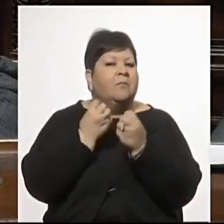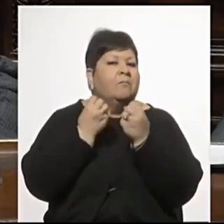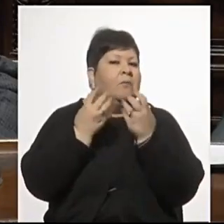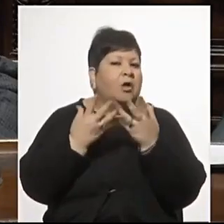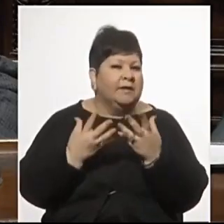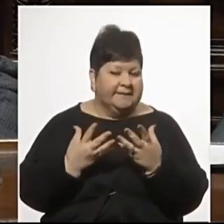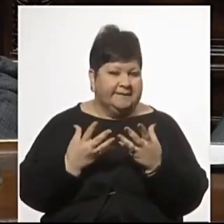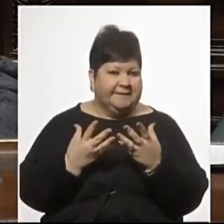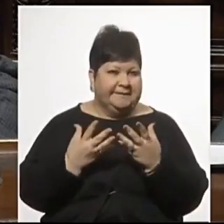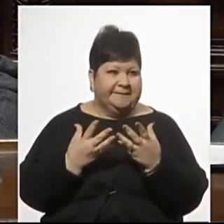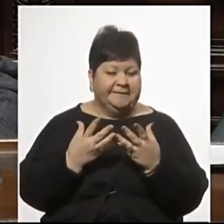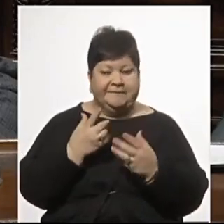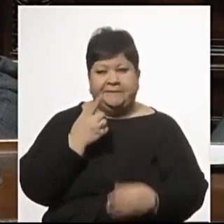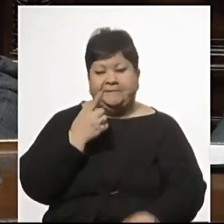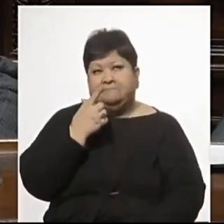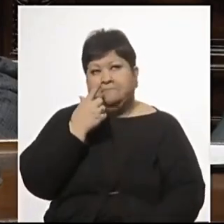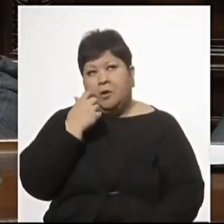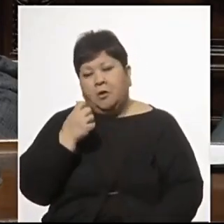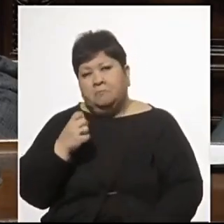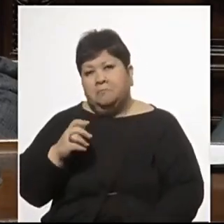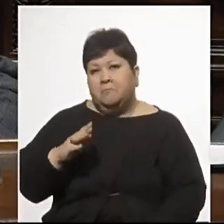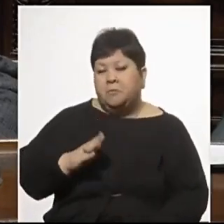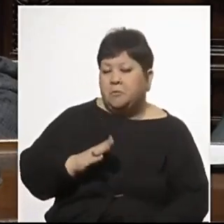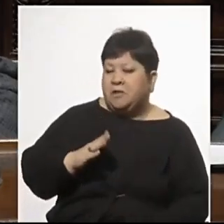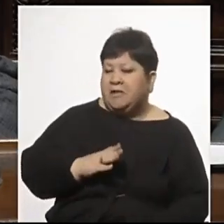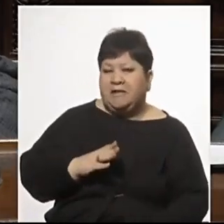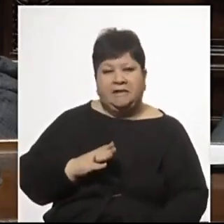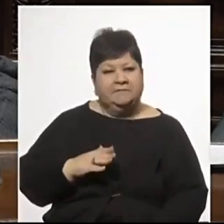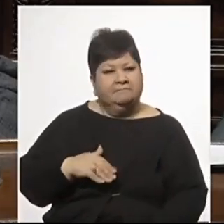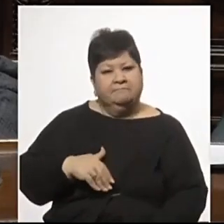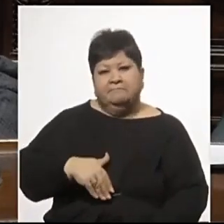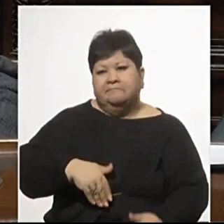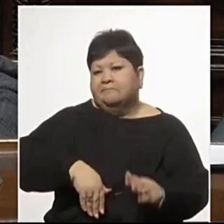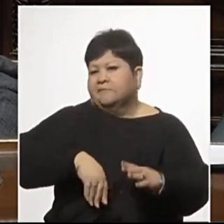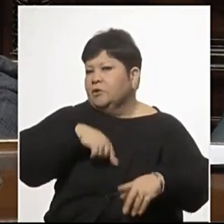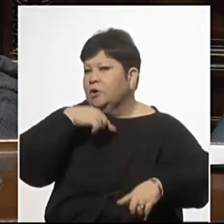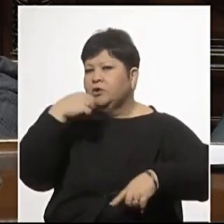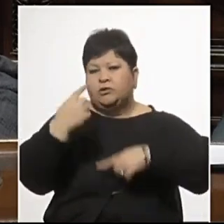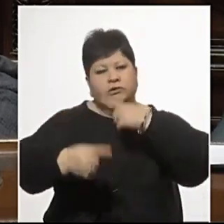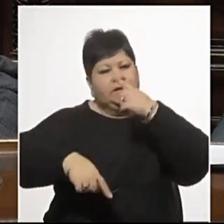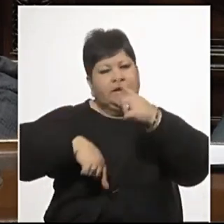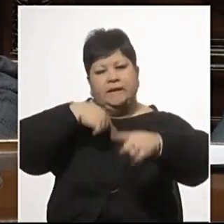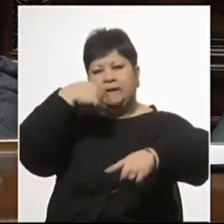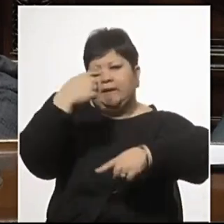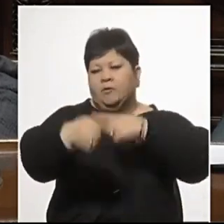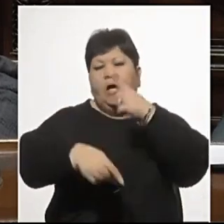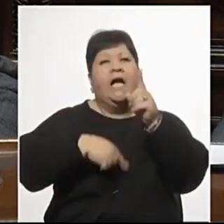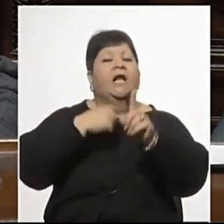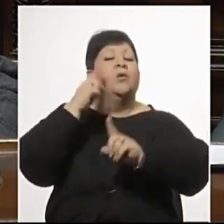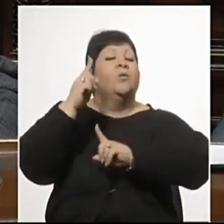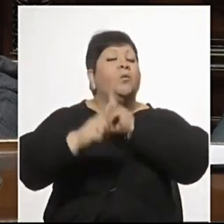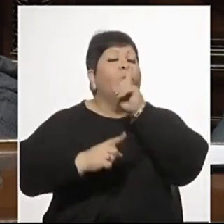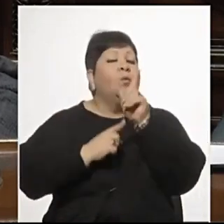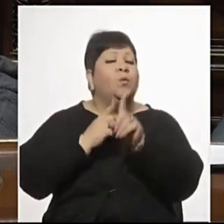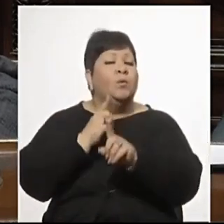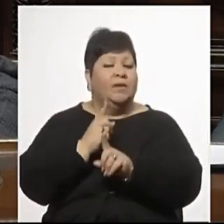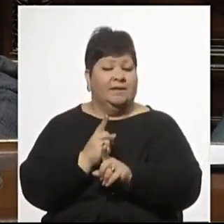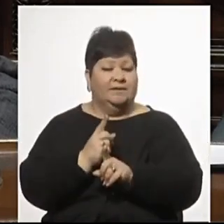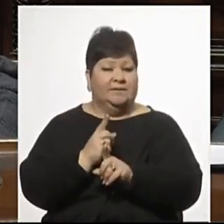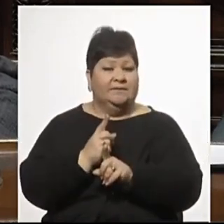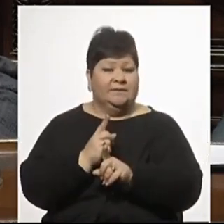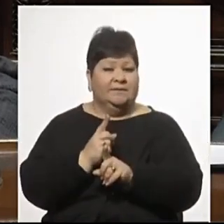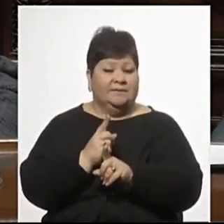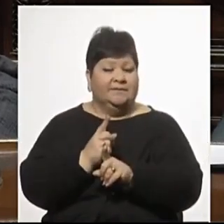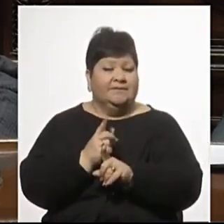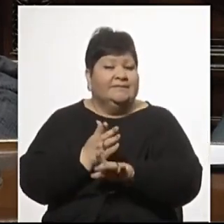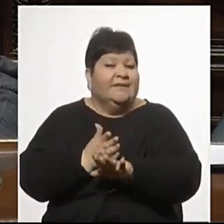y los hombres pasamos y las mujeres también todos pasamos algunas causas sobreviven y